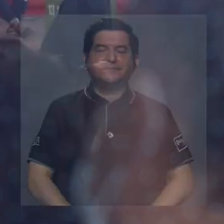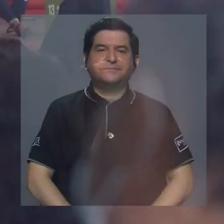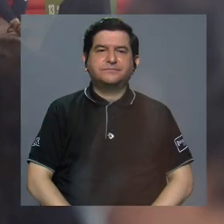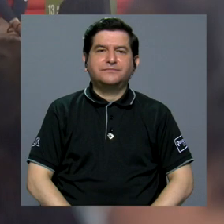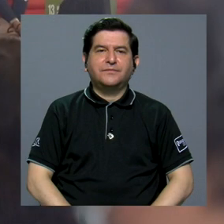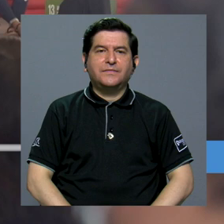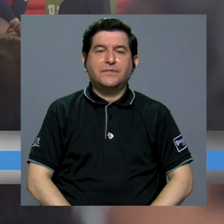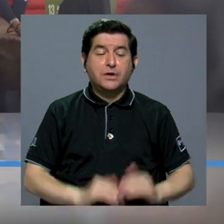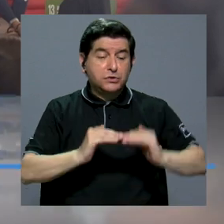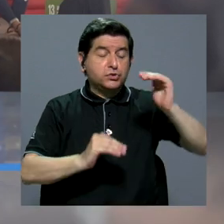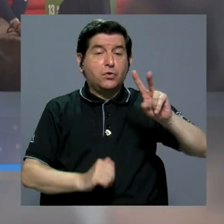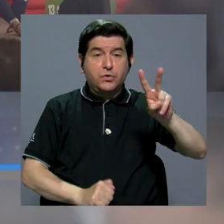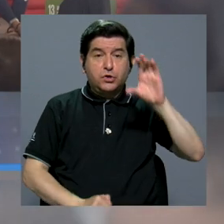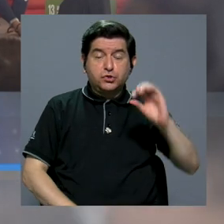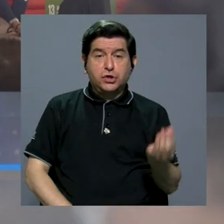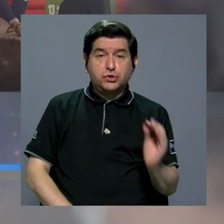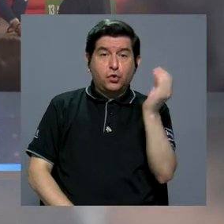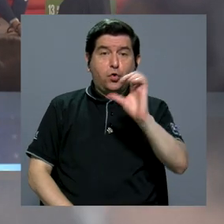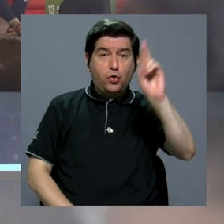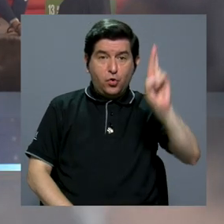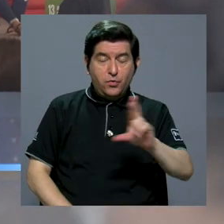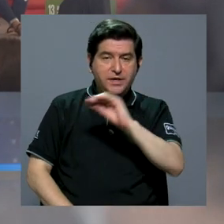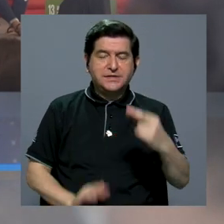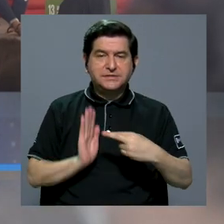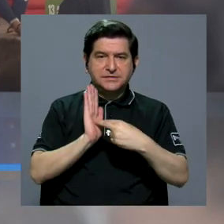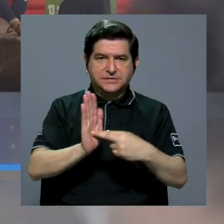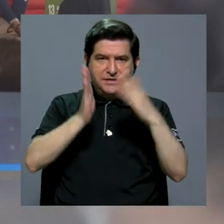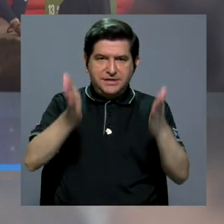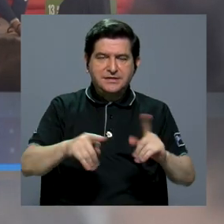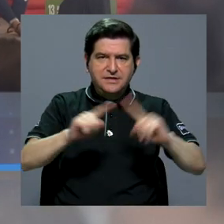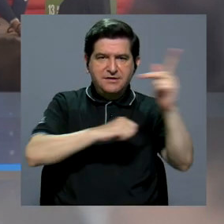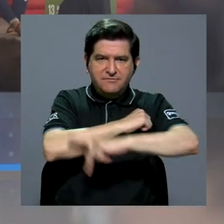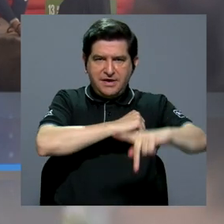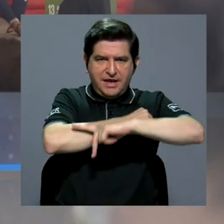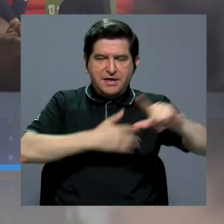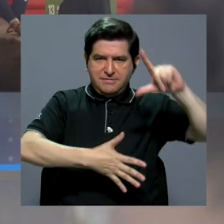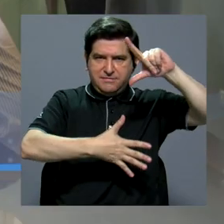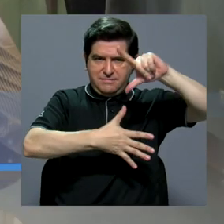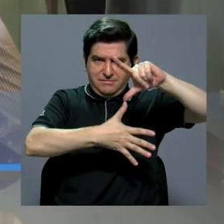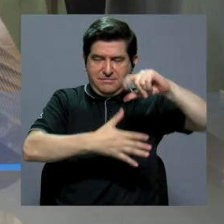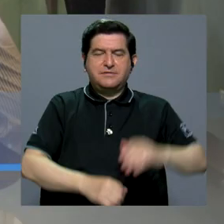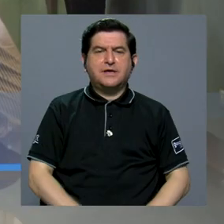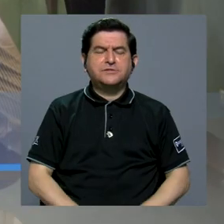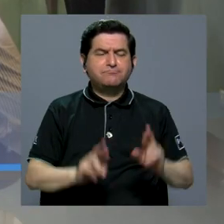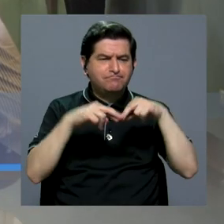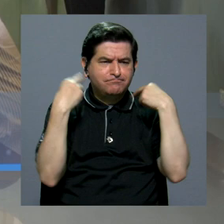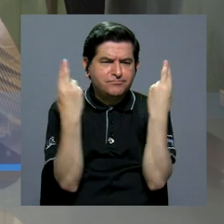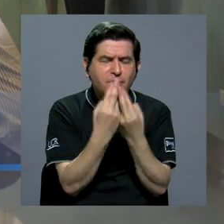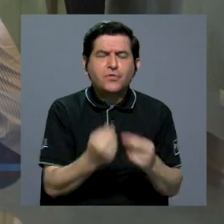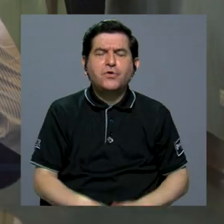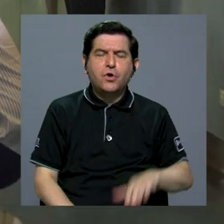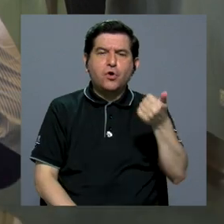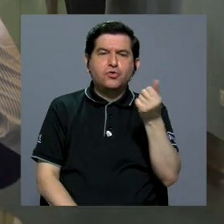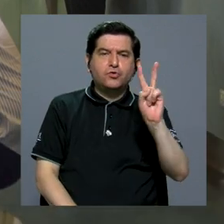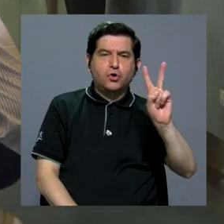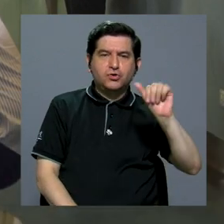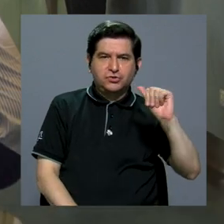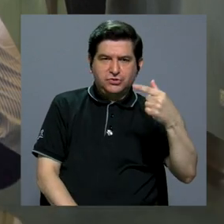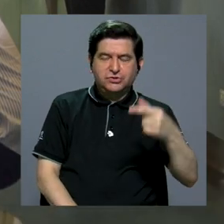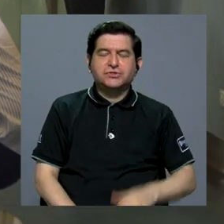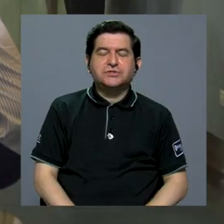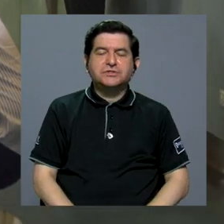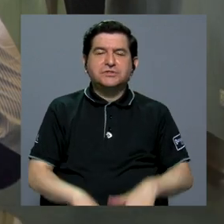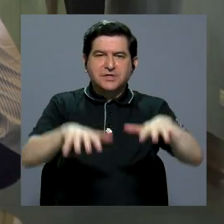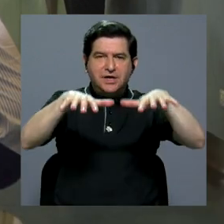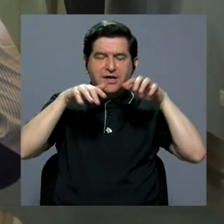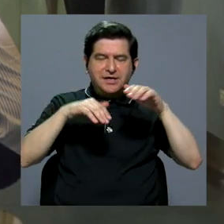Más de 200 jóvenes costarricenses y representantes de otros países latinoamericanos se reunieron el pasado 12 de agosto en el